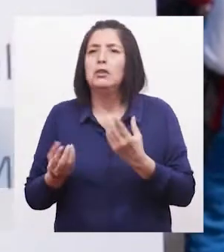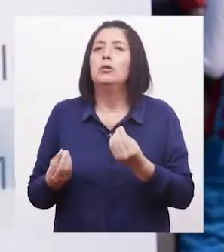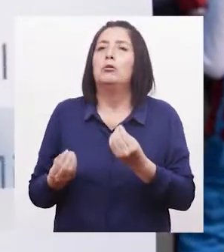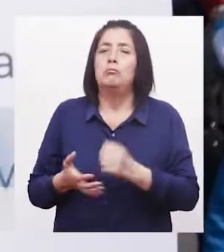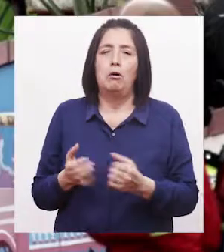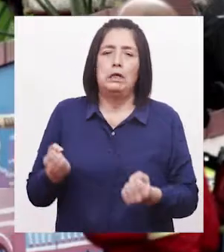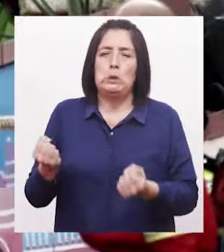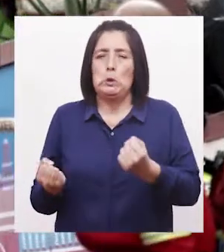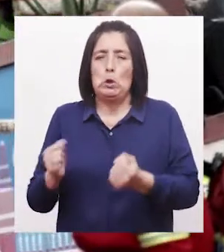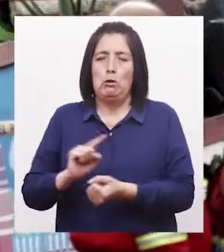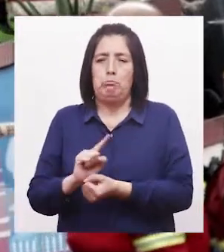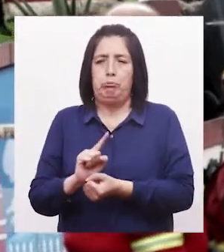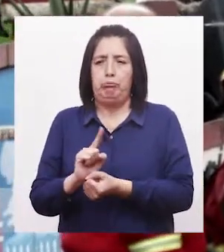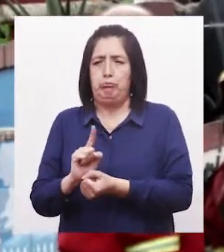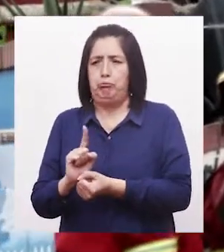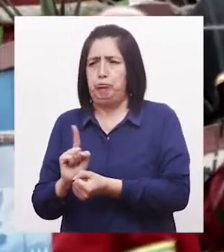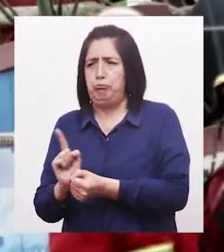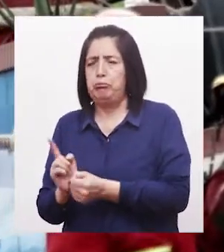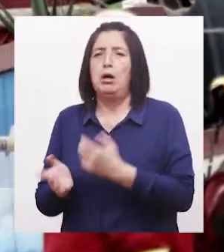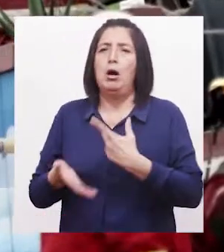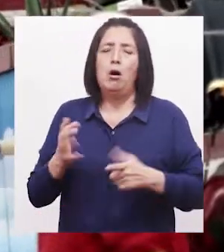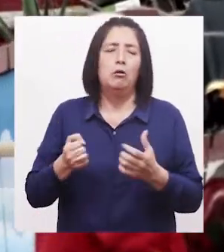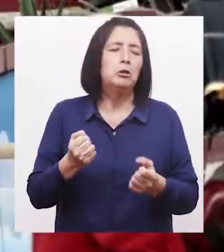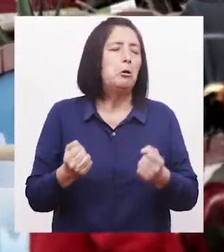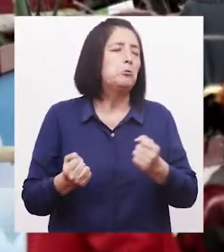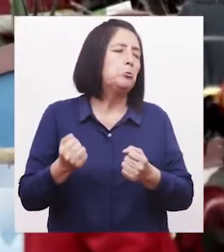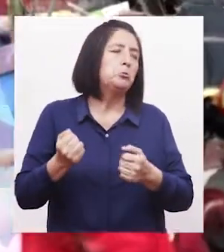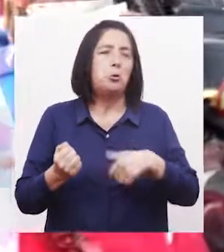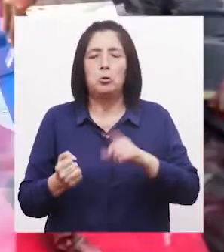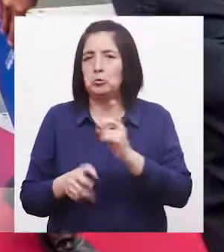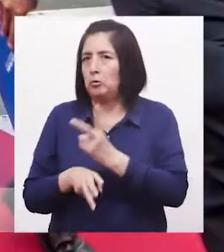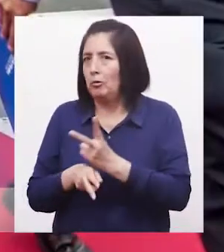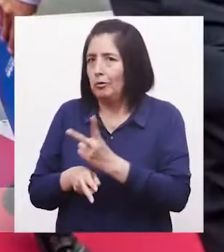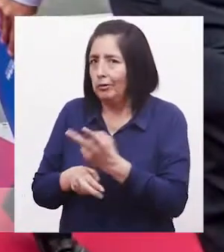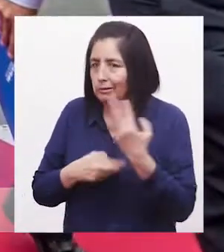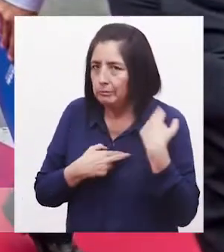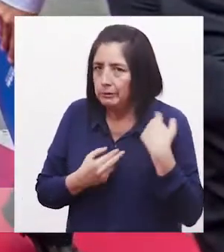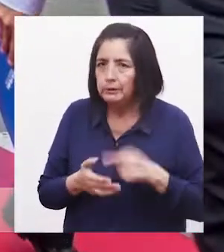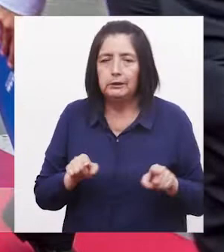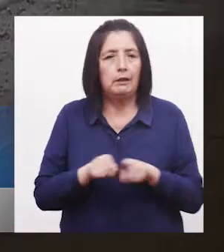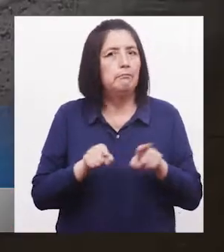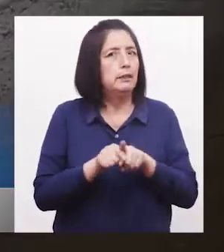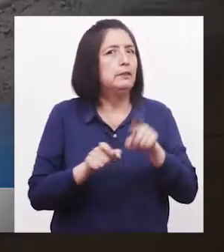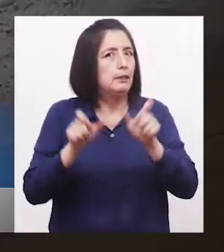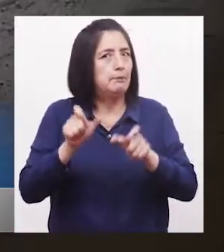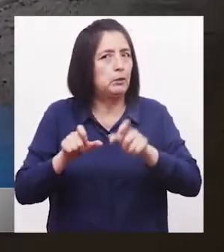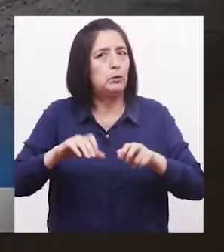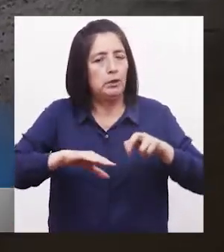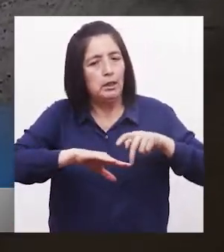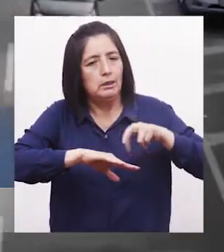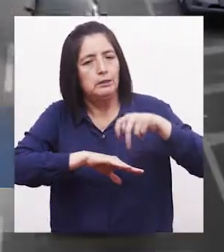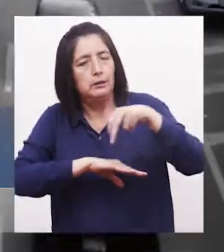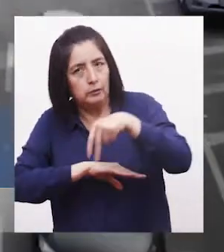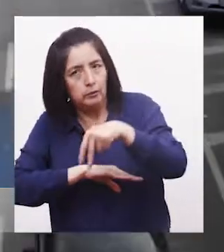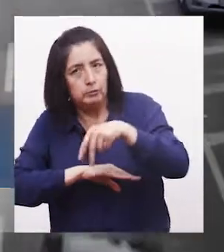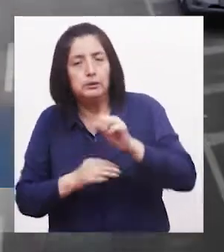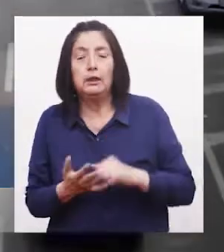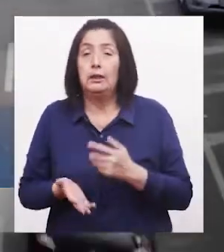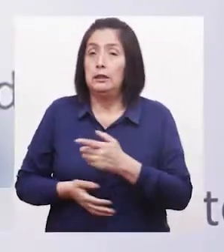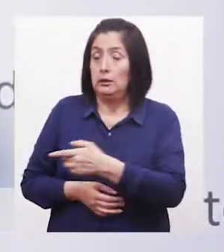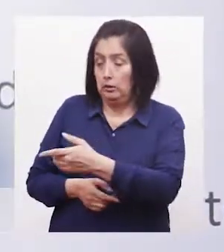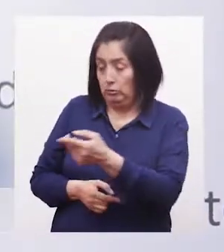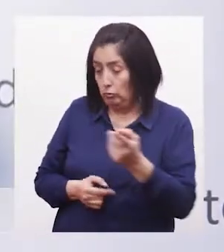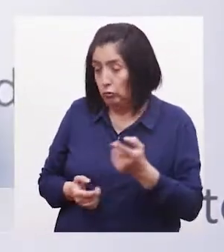exceso de velocidad A la imprudencia del conductor Y también a la imprudencia del peatón Sin embargo, de todas